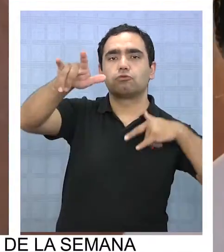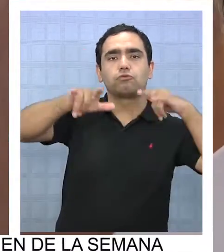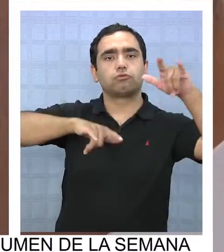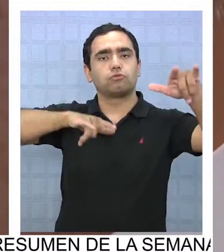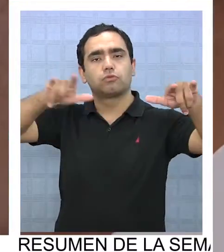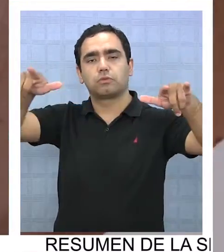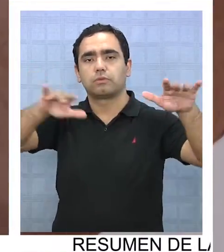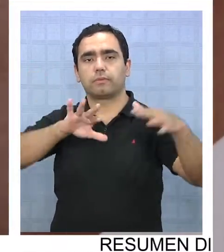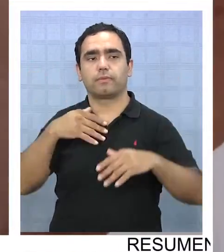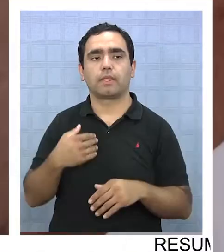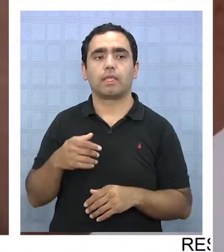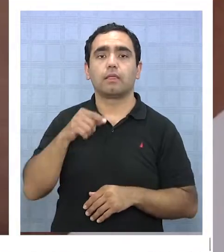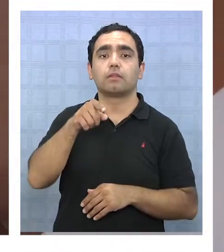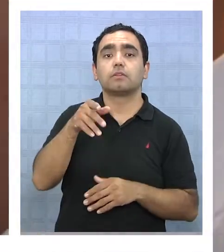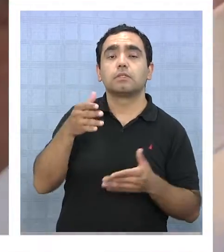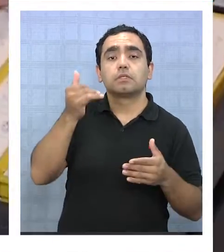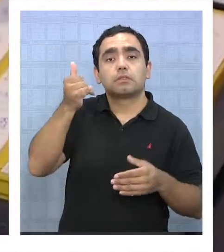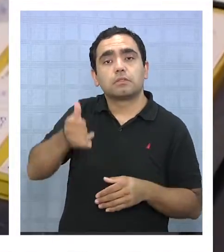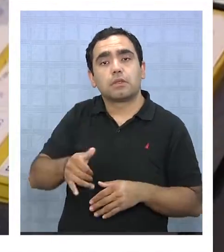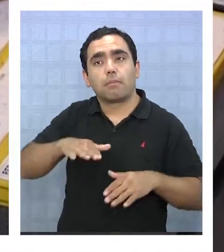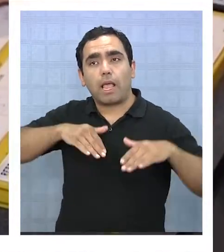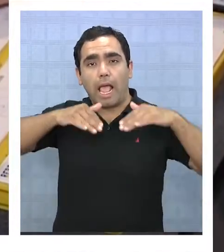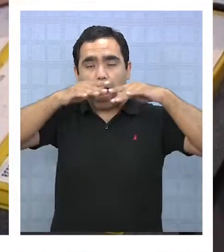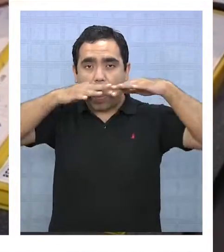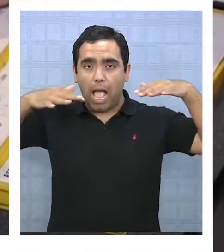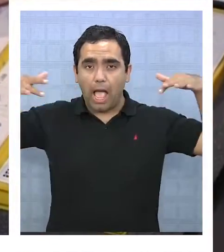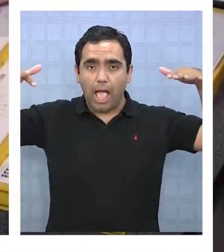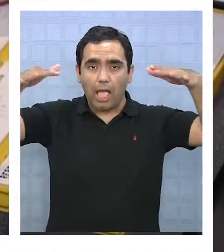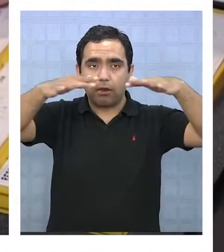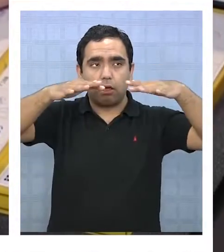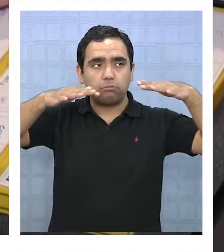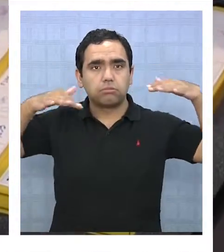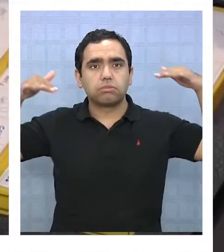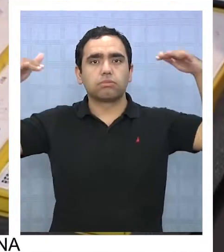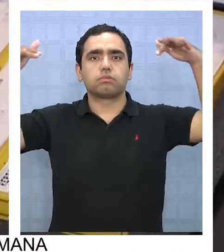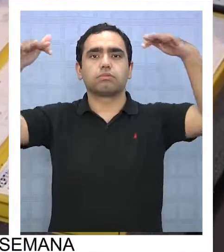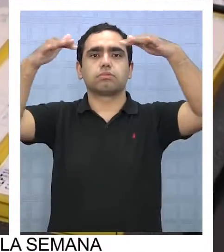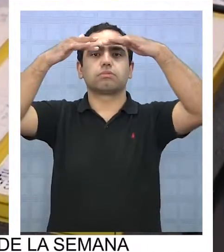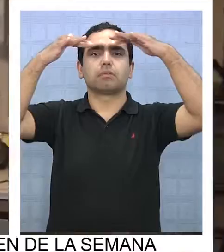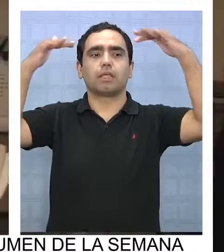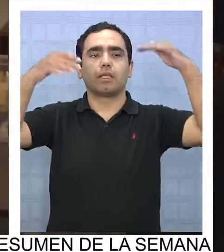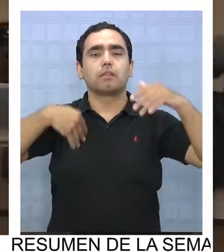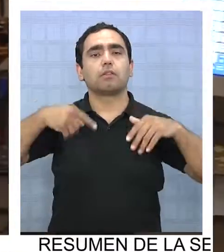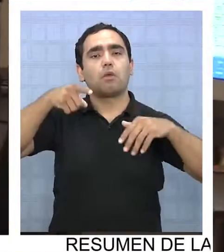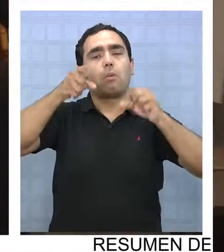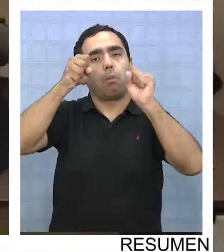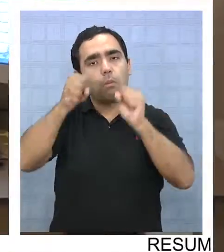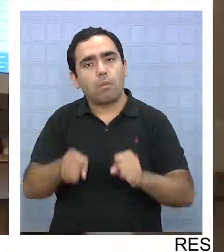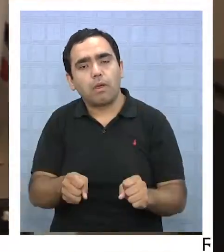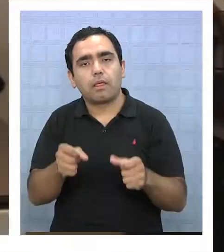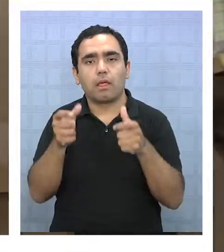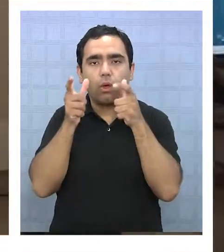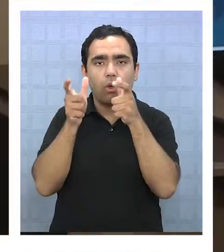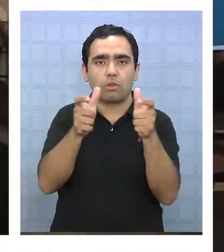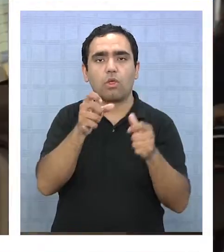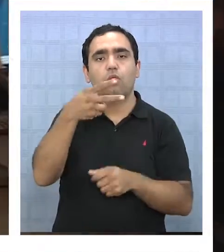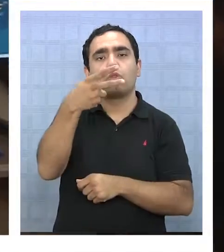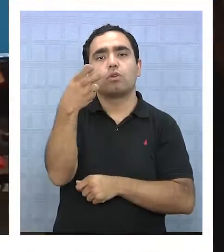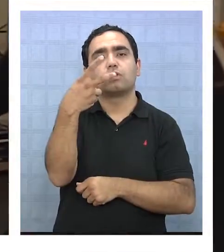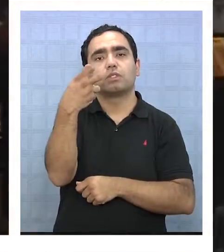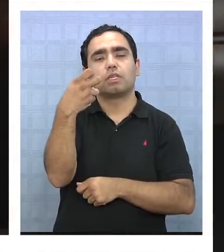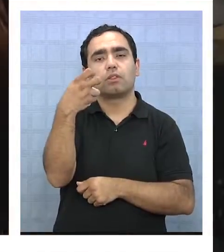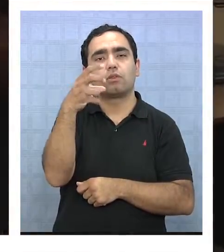el espacio aéreo superior. Cada carretera aérea tiene un nivel de altura, y con esta modalidad Iquique tendrá opciones de manejar el nivel que pasa a los